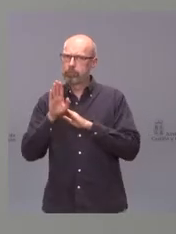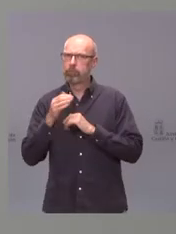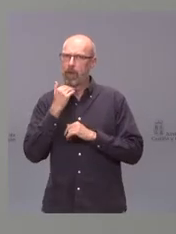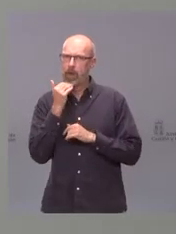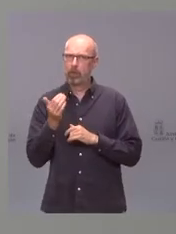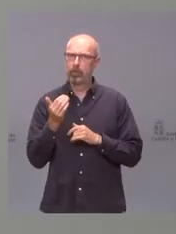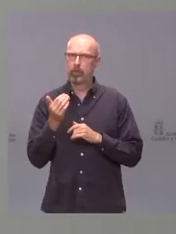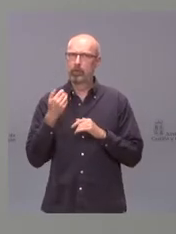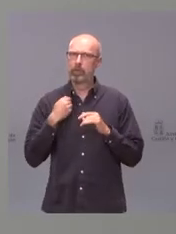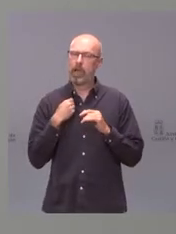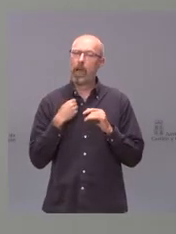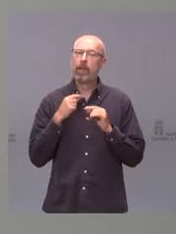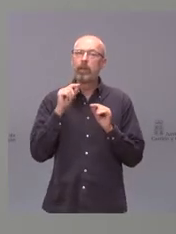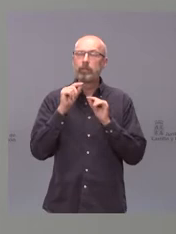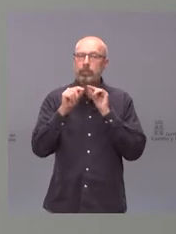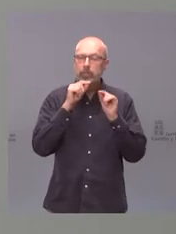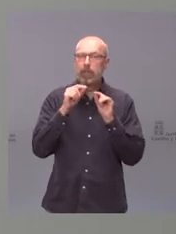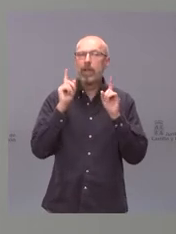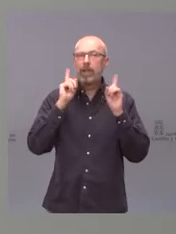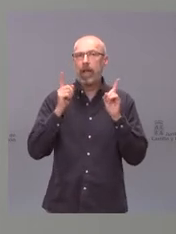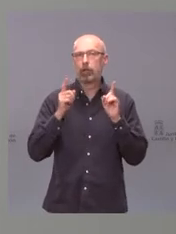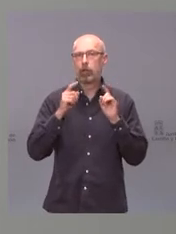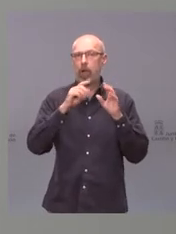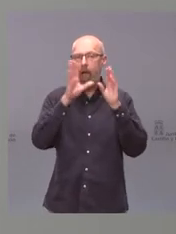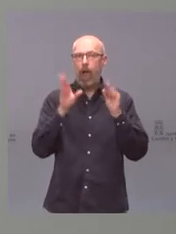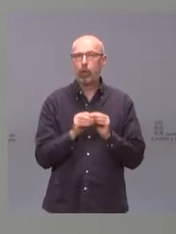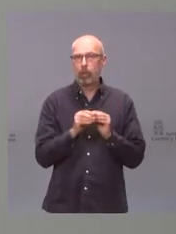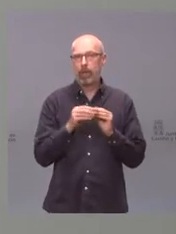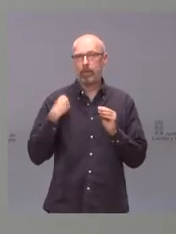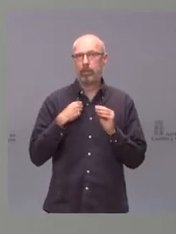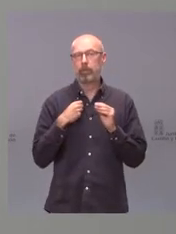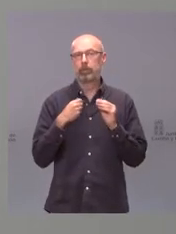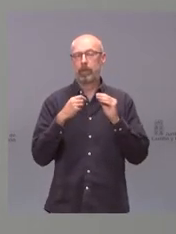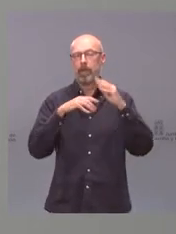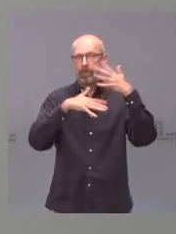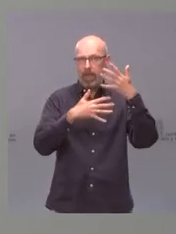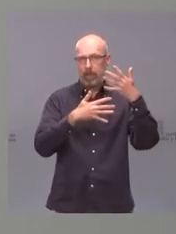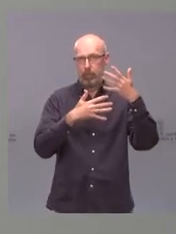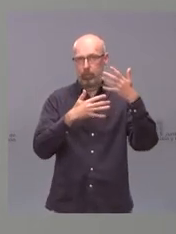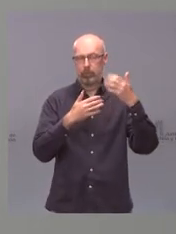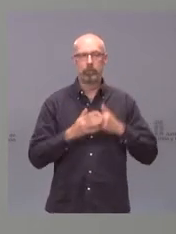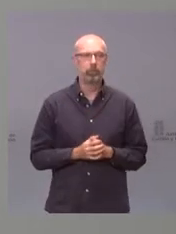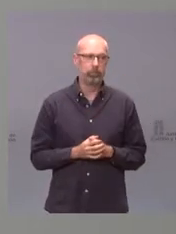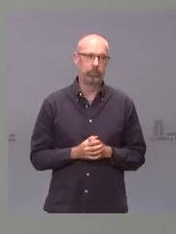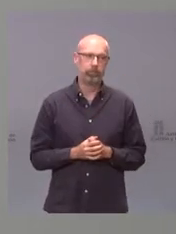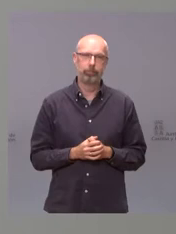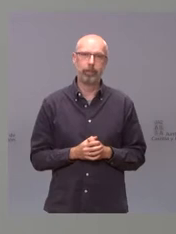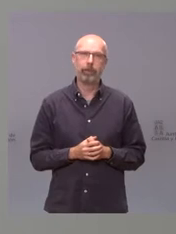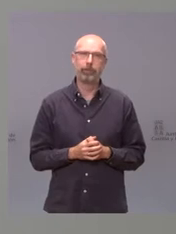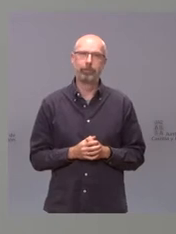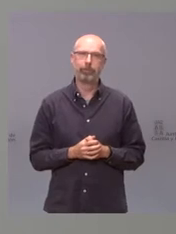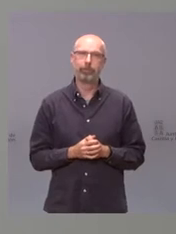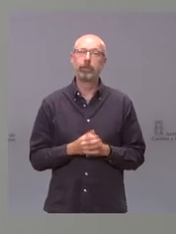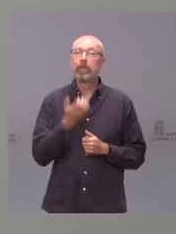incidencia acumulada a 14 días y novenos en incidencia acumulada a 7 días. Cuando estamos rodeados tanto por